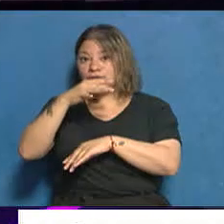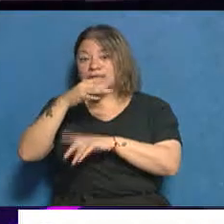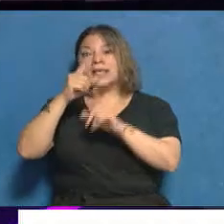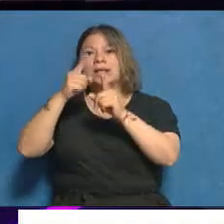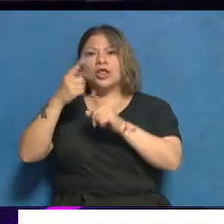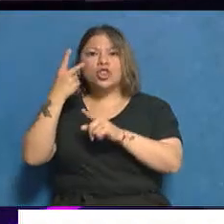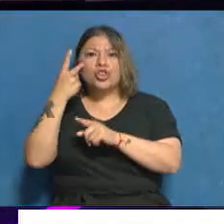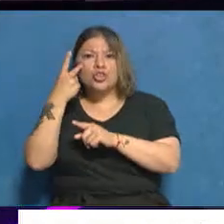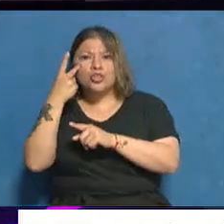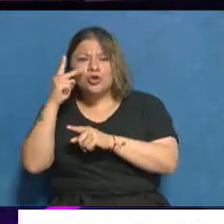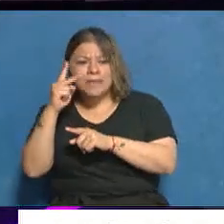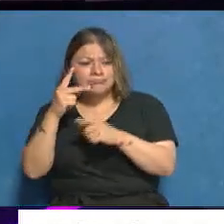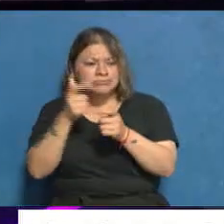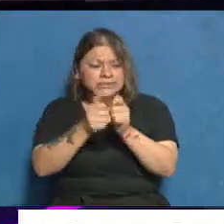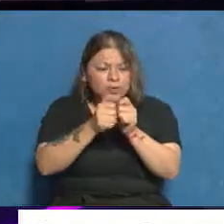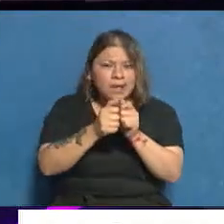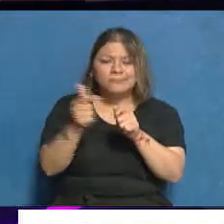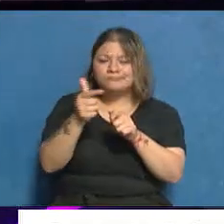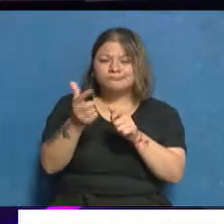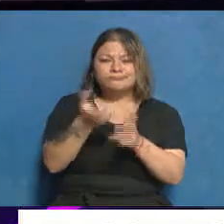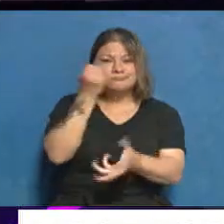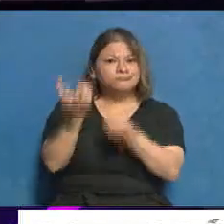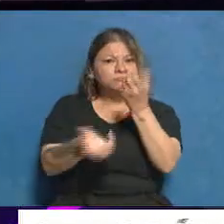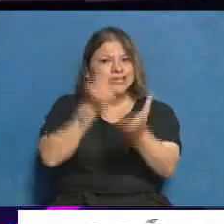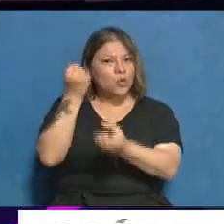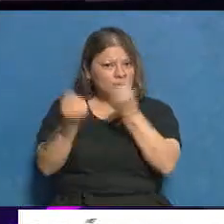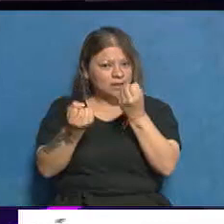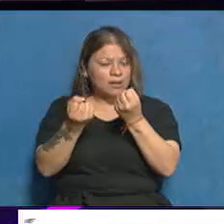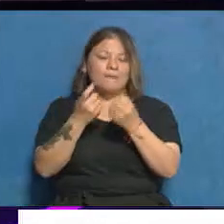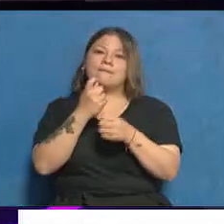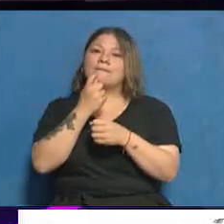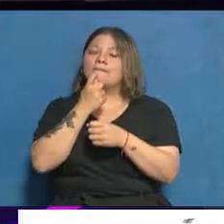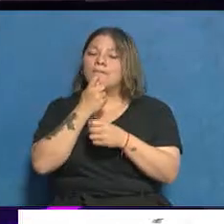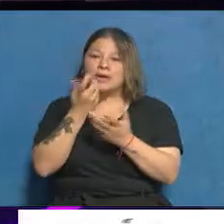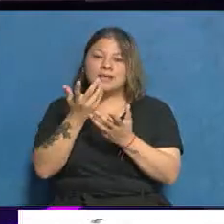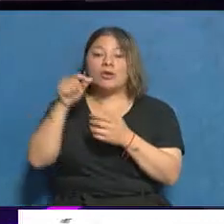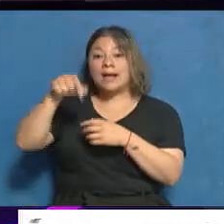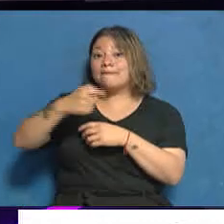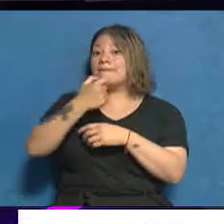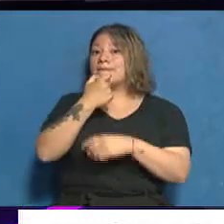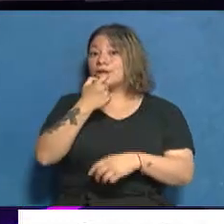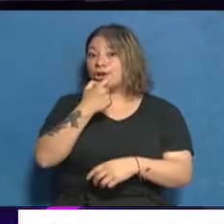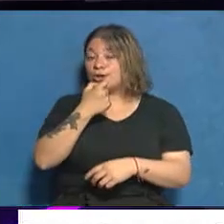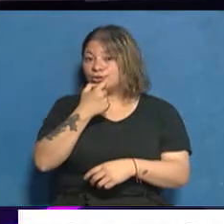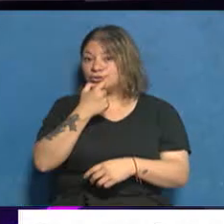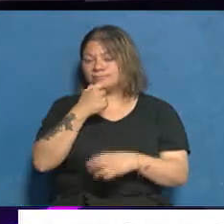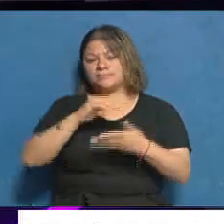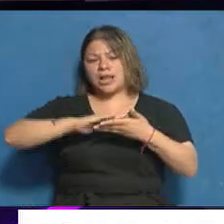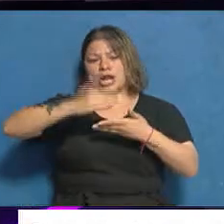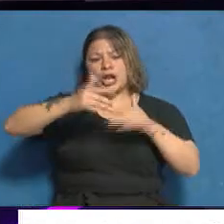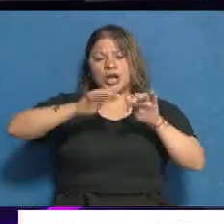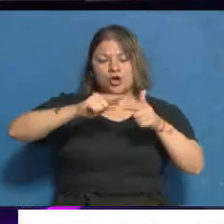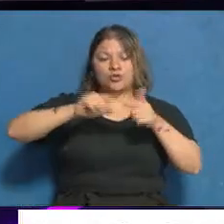dispositivos secuestrados. Cuando hablamos de dispositivos, por ejemplo, aquí en Mendoza hubo notebooks,